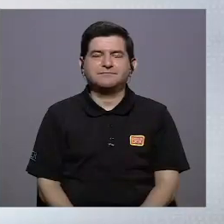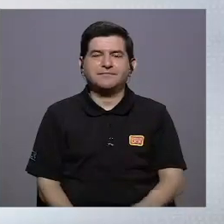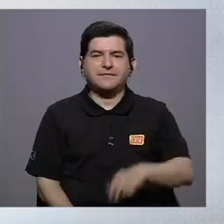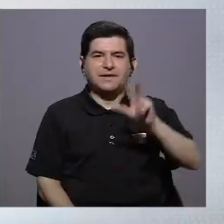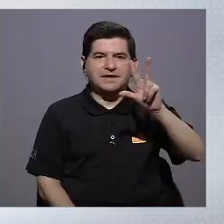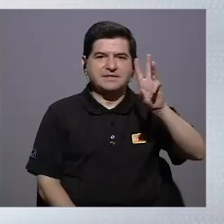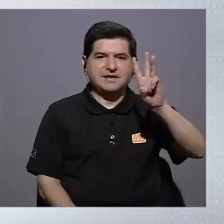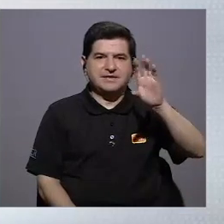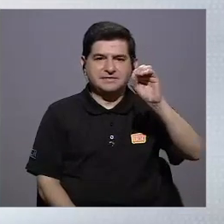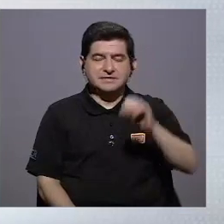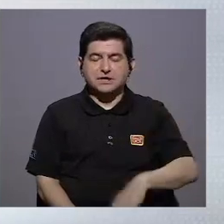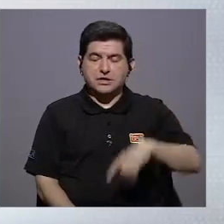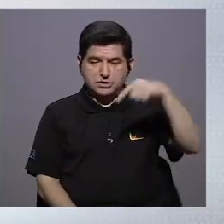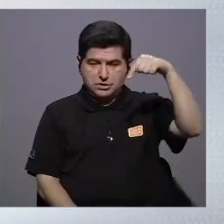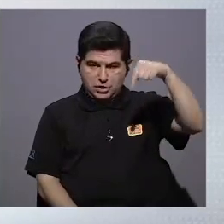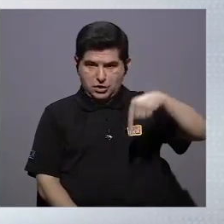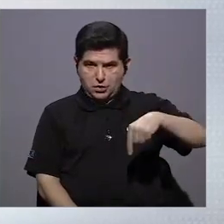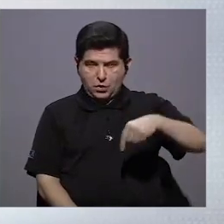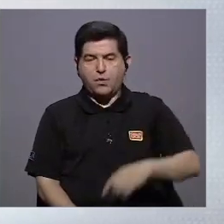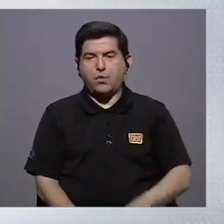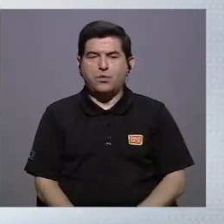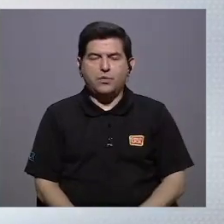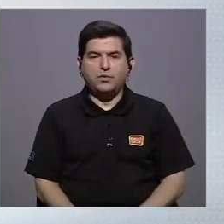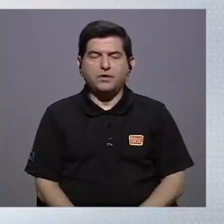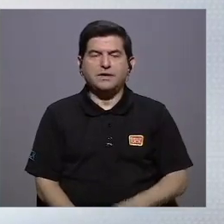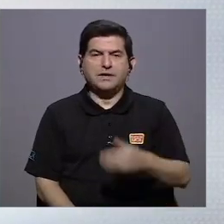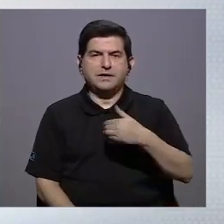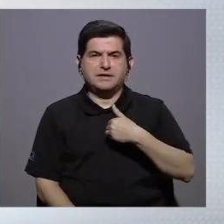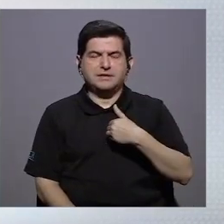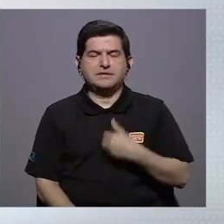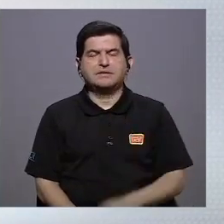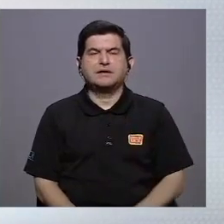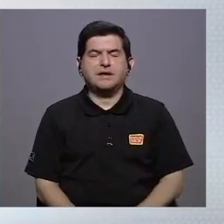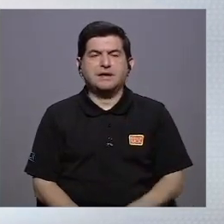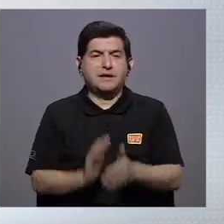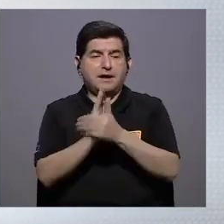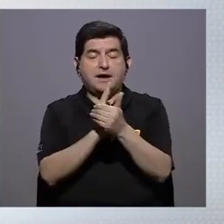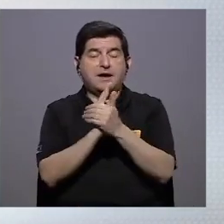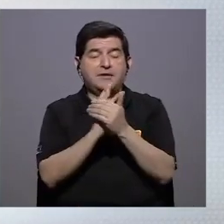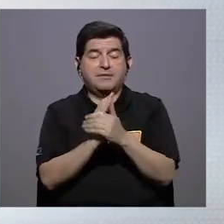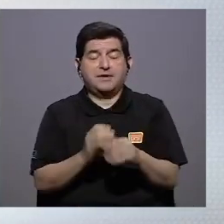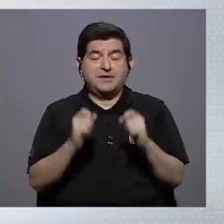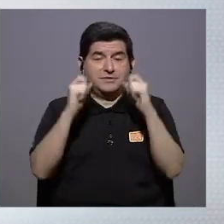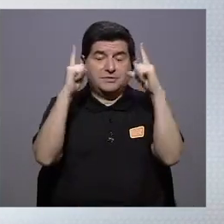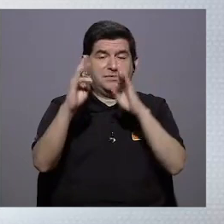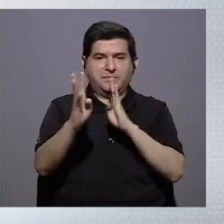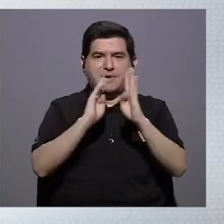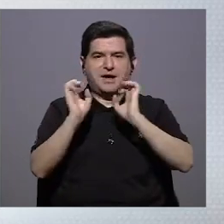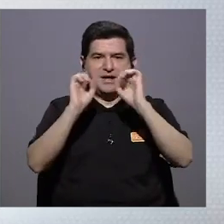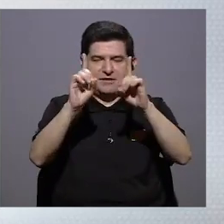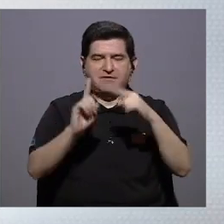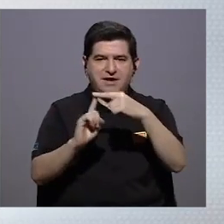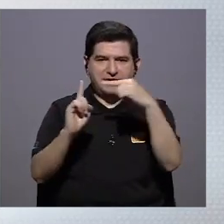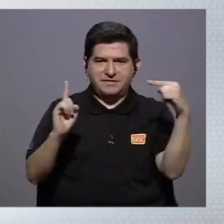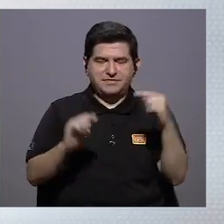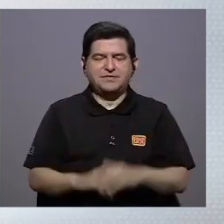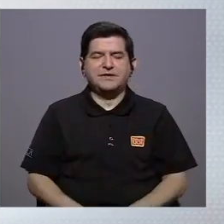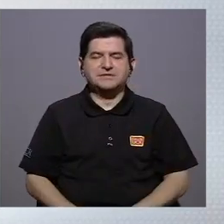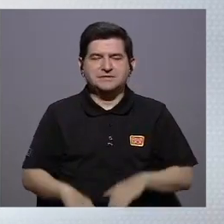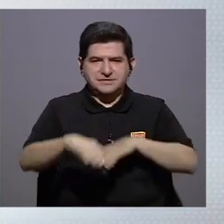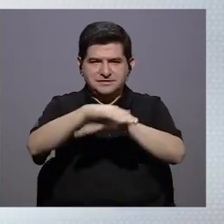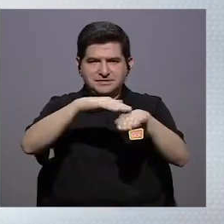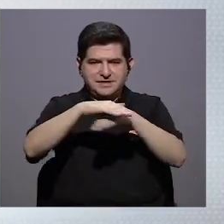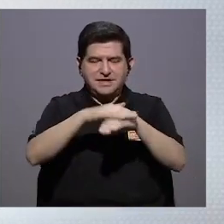360 se viste hoy de una capacidad increíble para hablar de educación y desde el campus